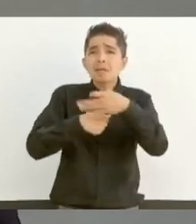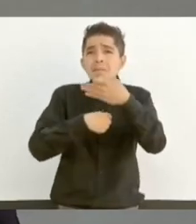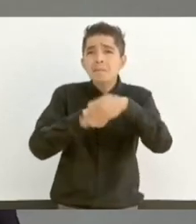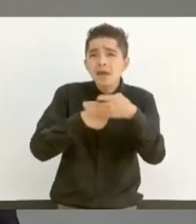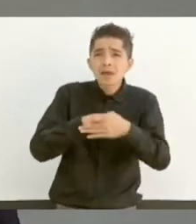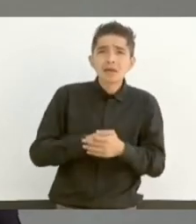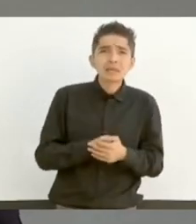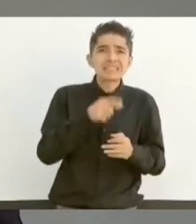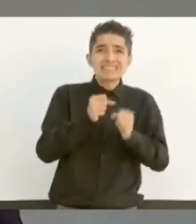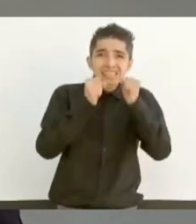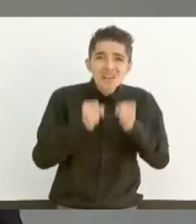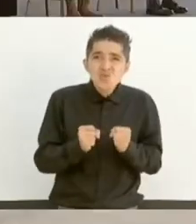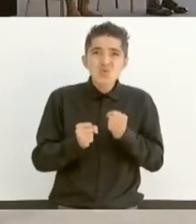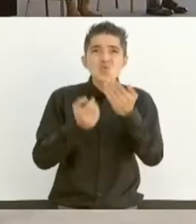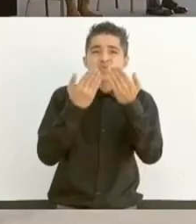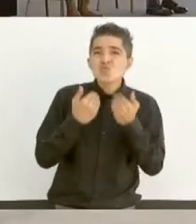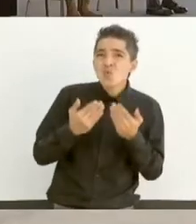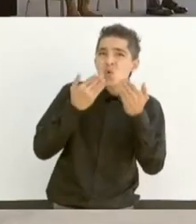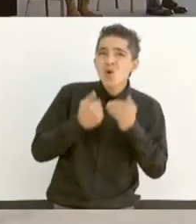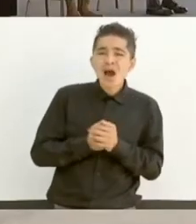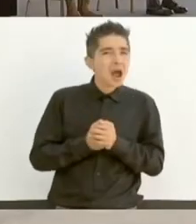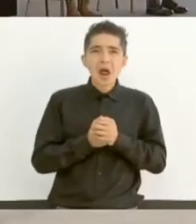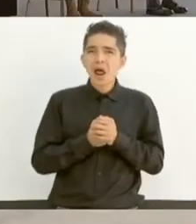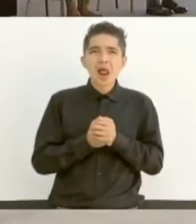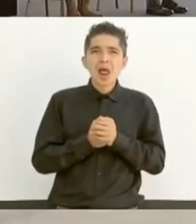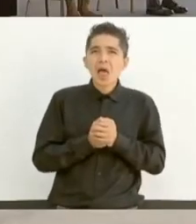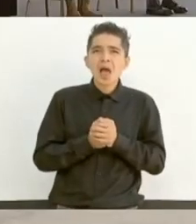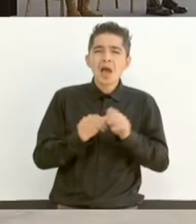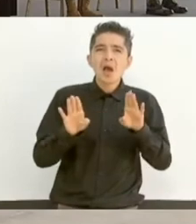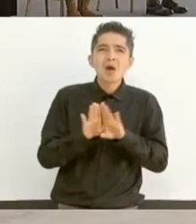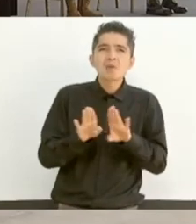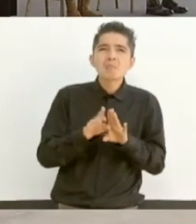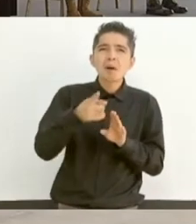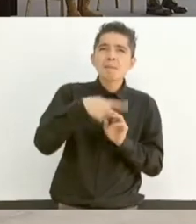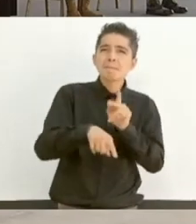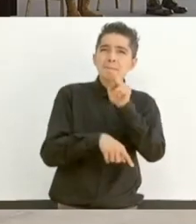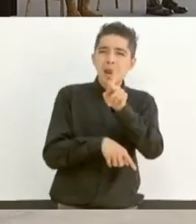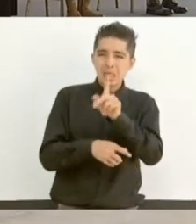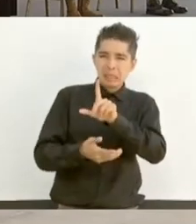insegura e indigna para los mismos elementos,